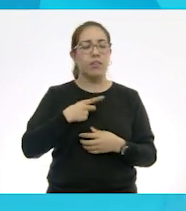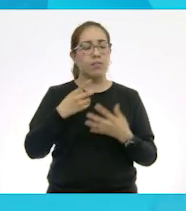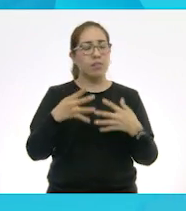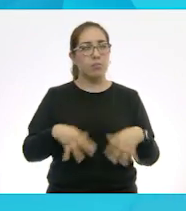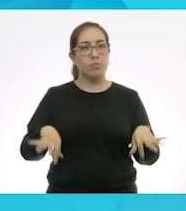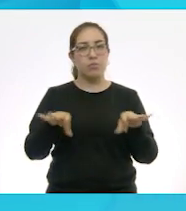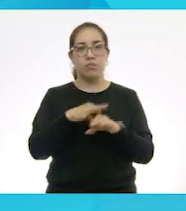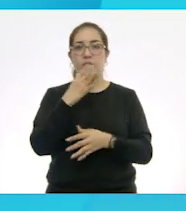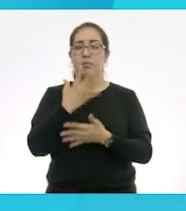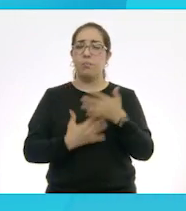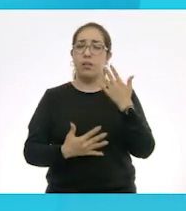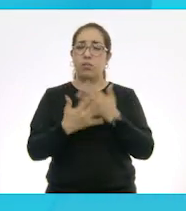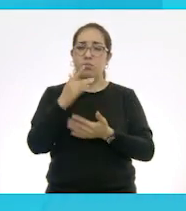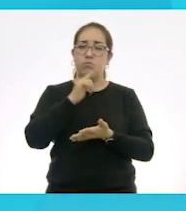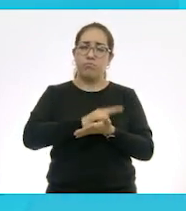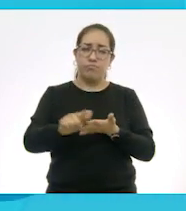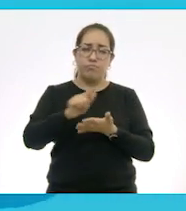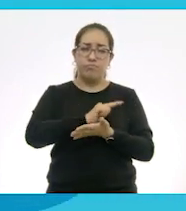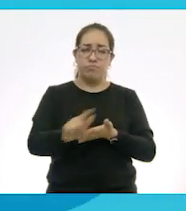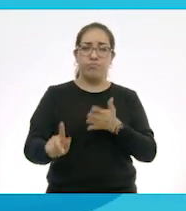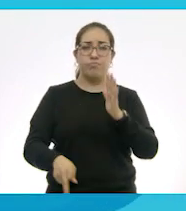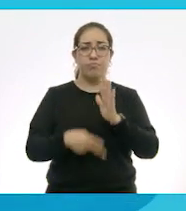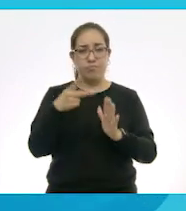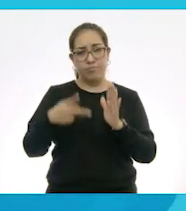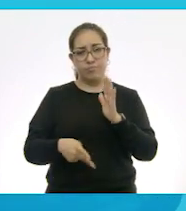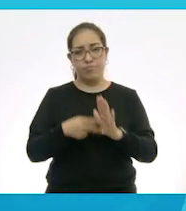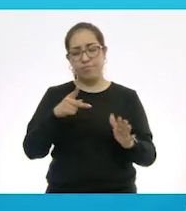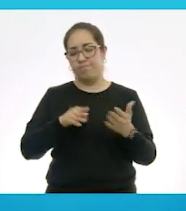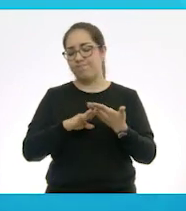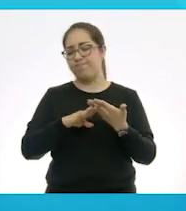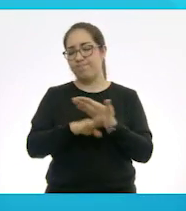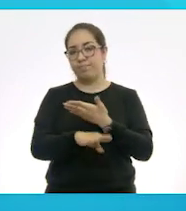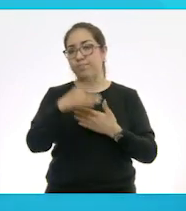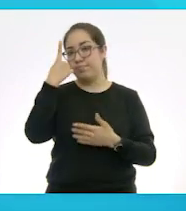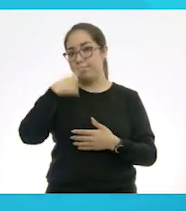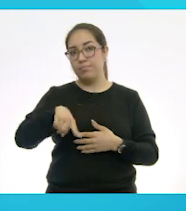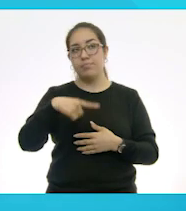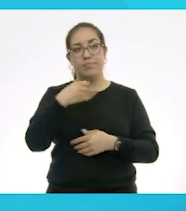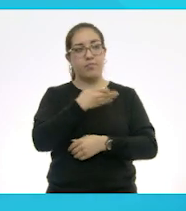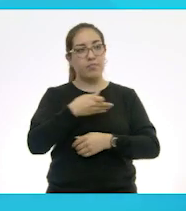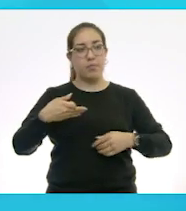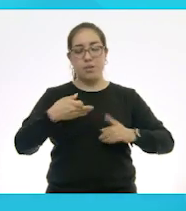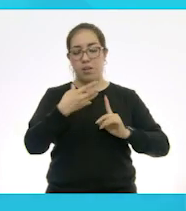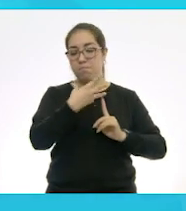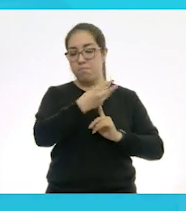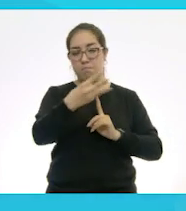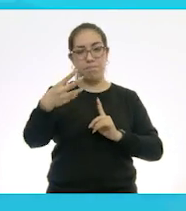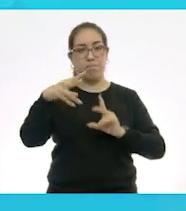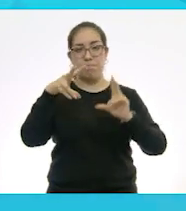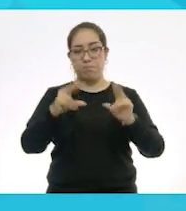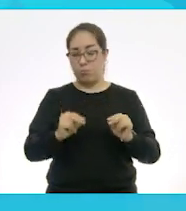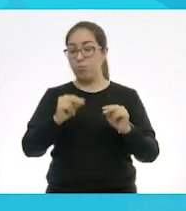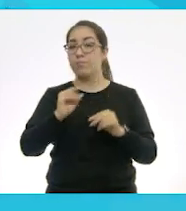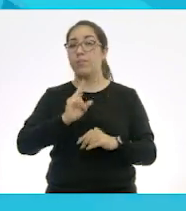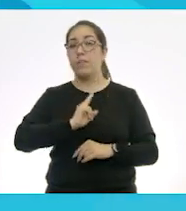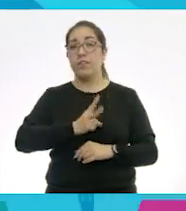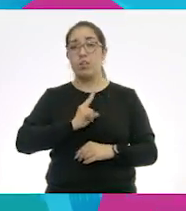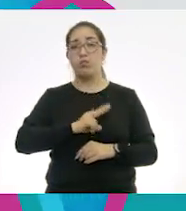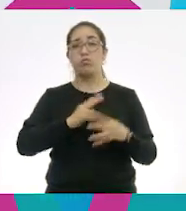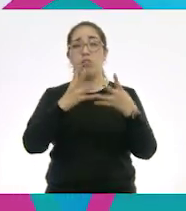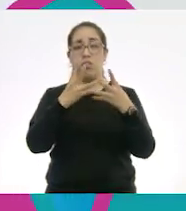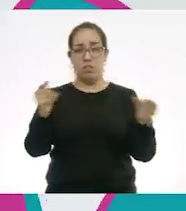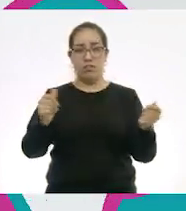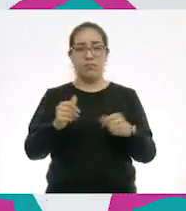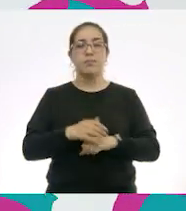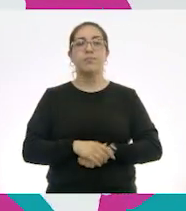manos y prevenirnos muy bien para no contagiar a nuestra familia y hacer que el virus sea menos en